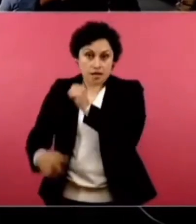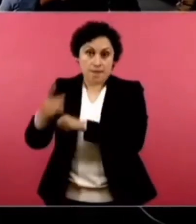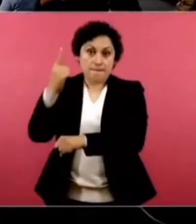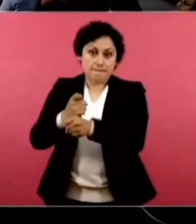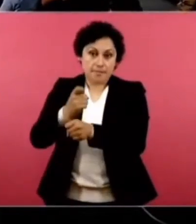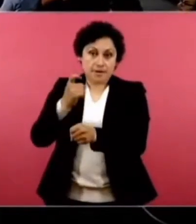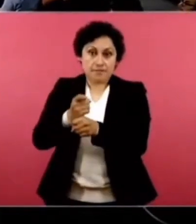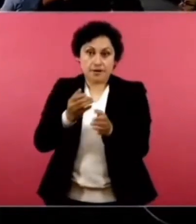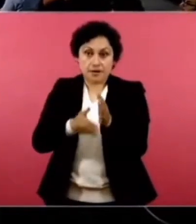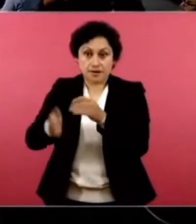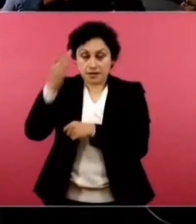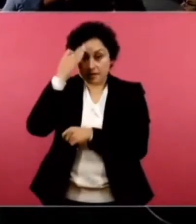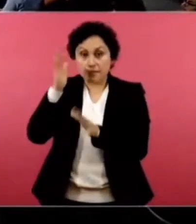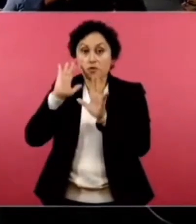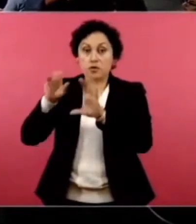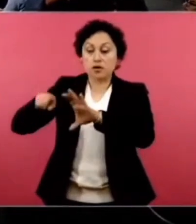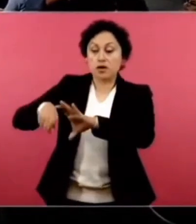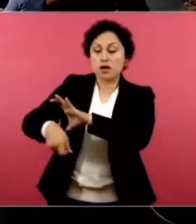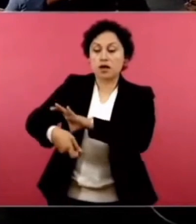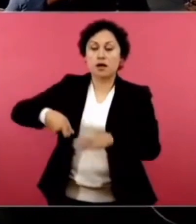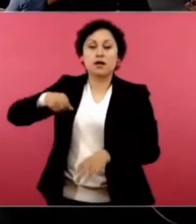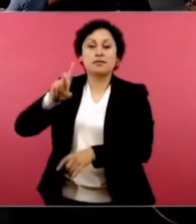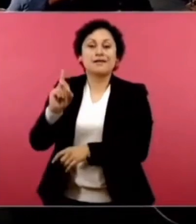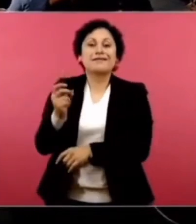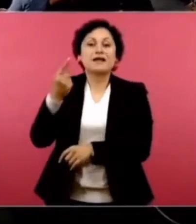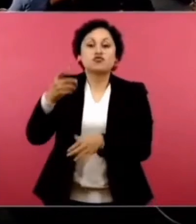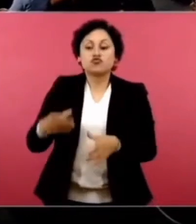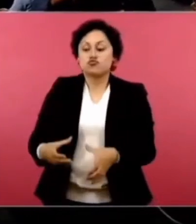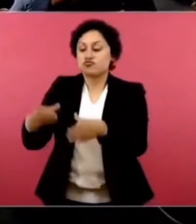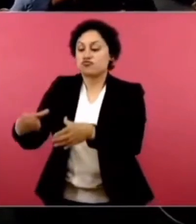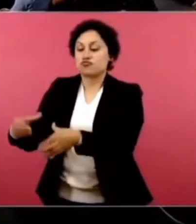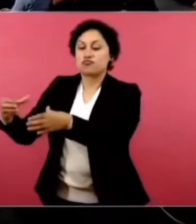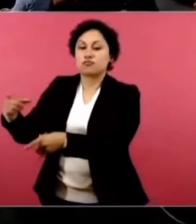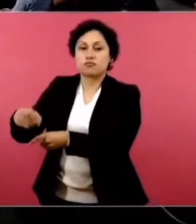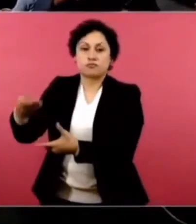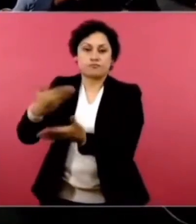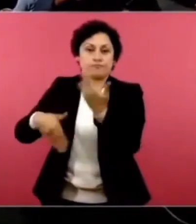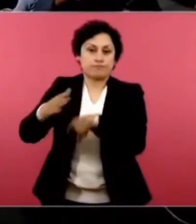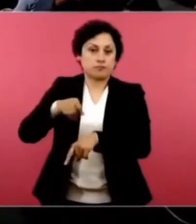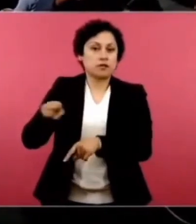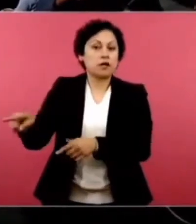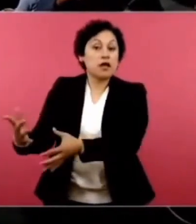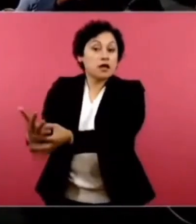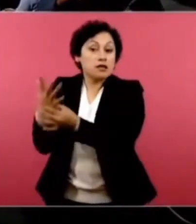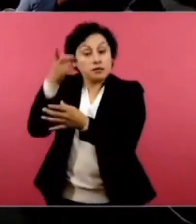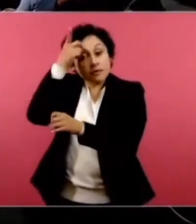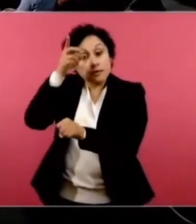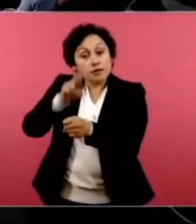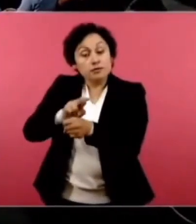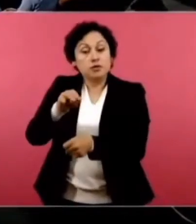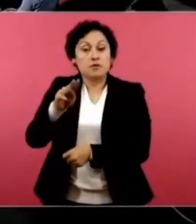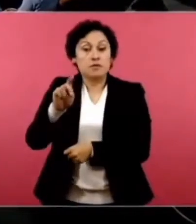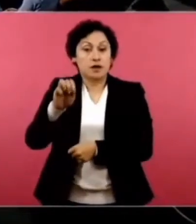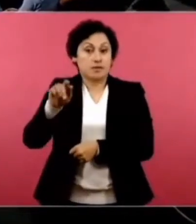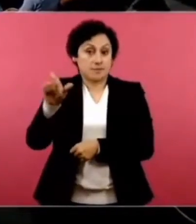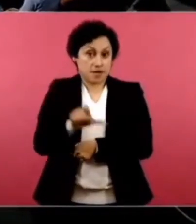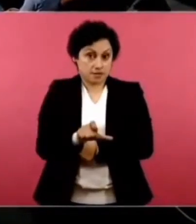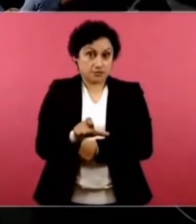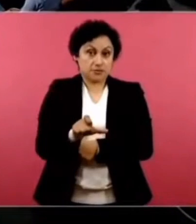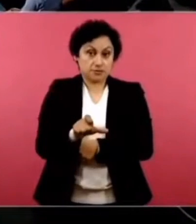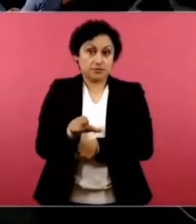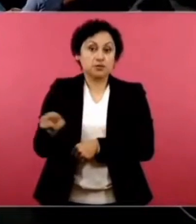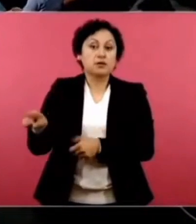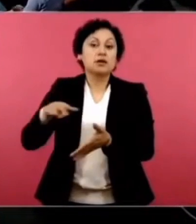31 pozos explorados y desarrollados. Esto lo comentó el director de Pemex, el